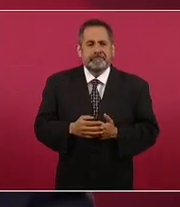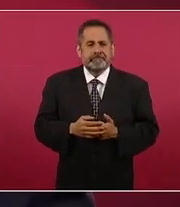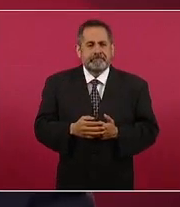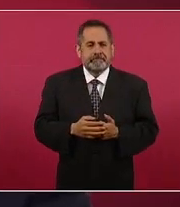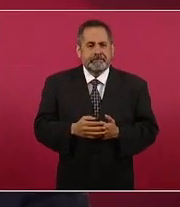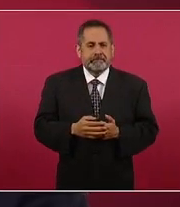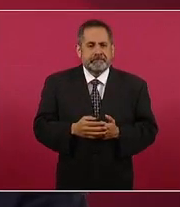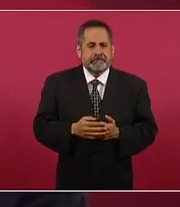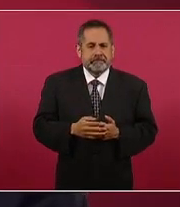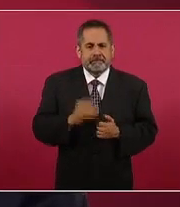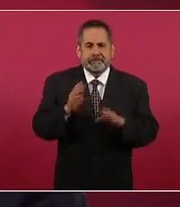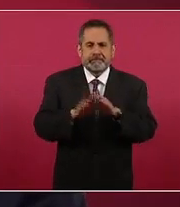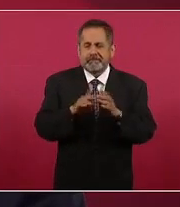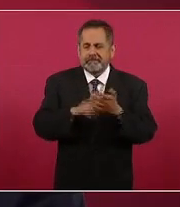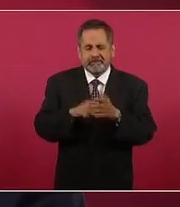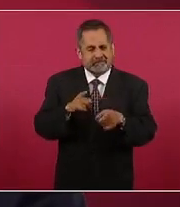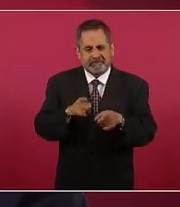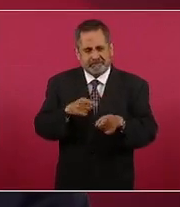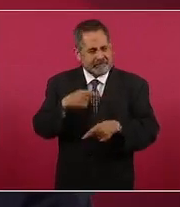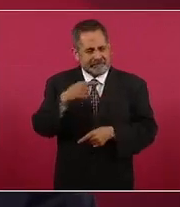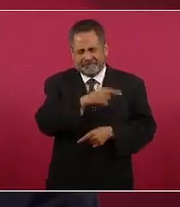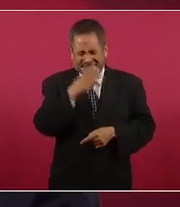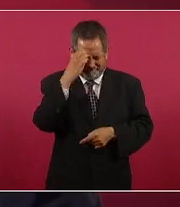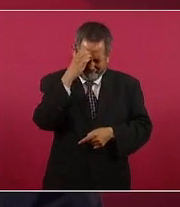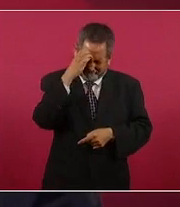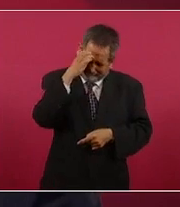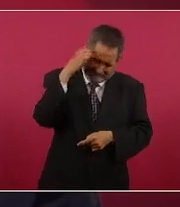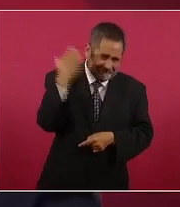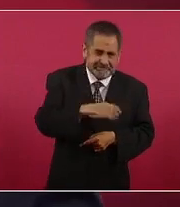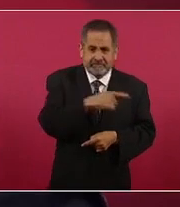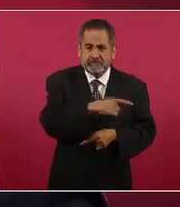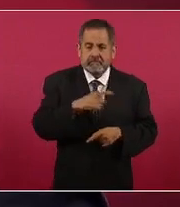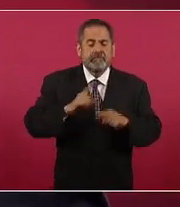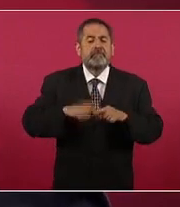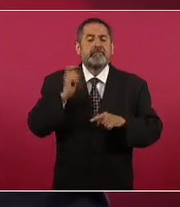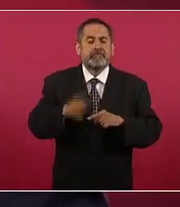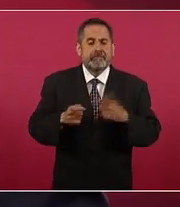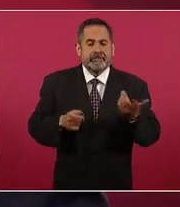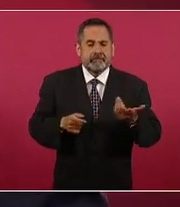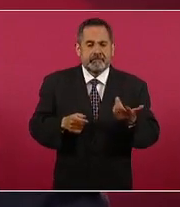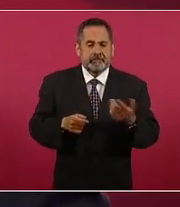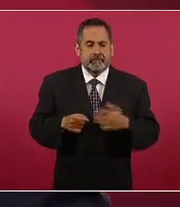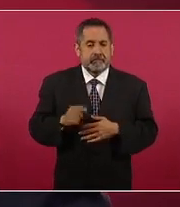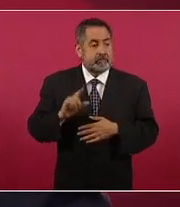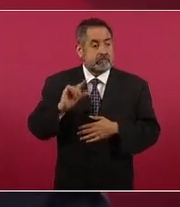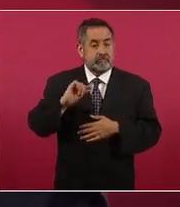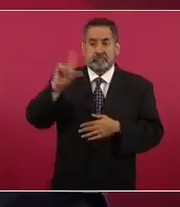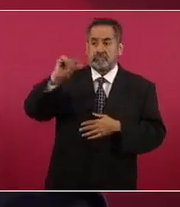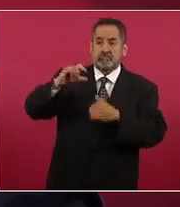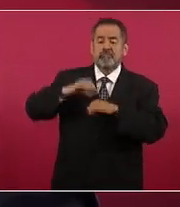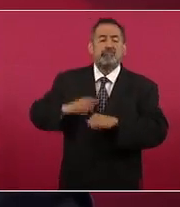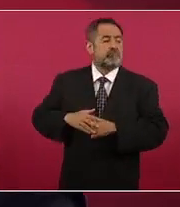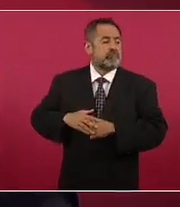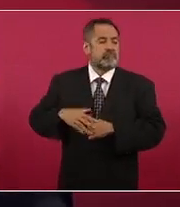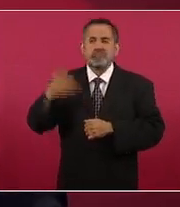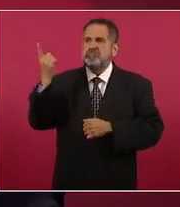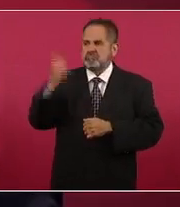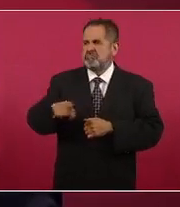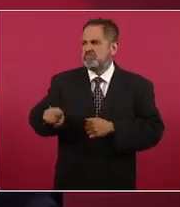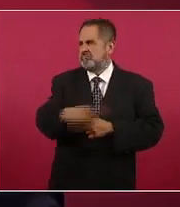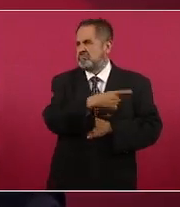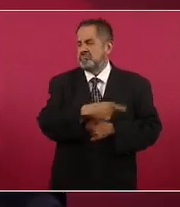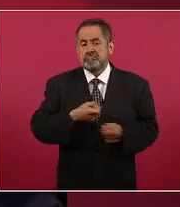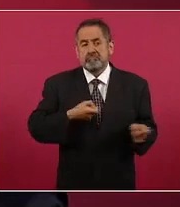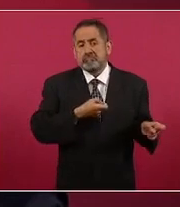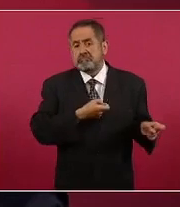lo ruin que es que una autoridad mande a eliminar